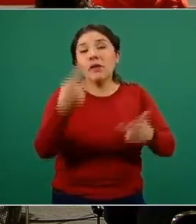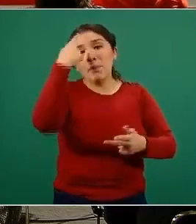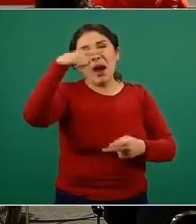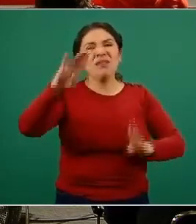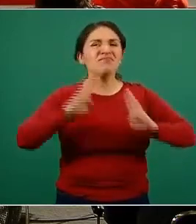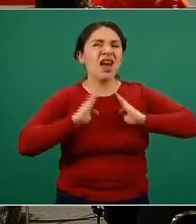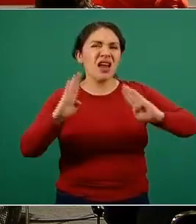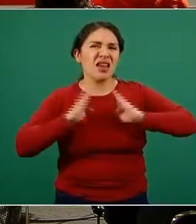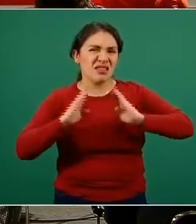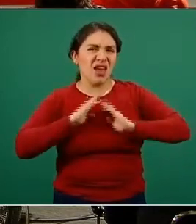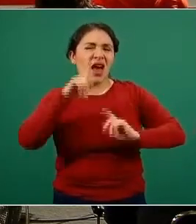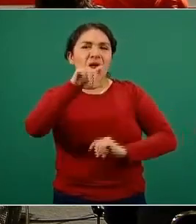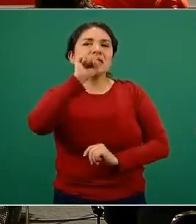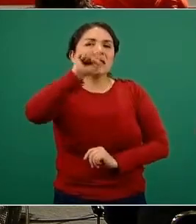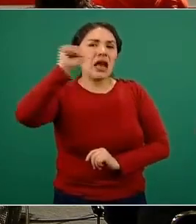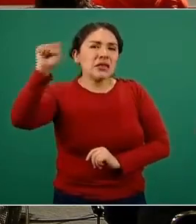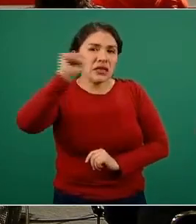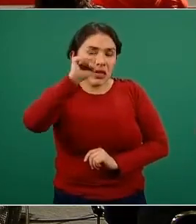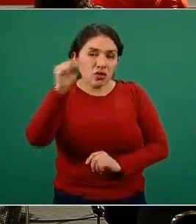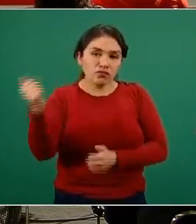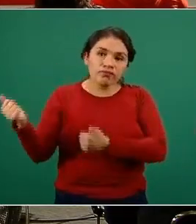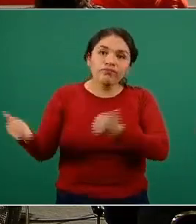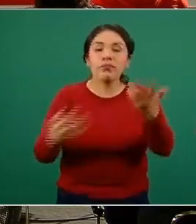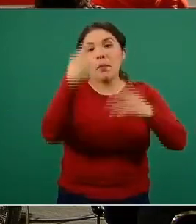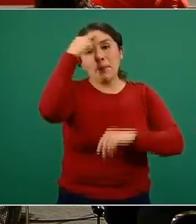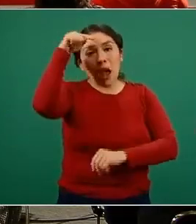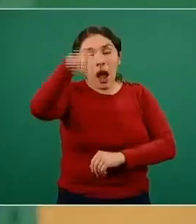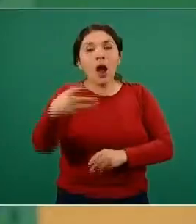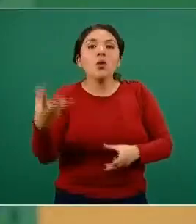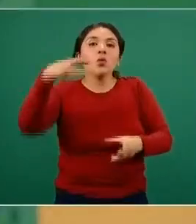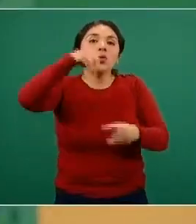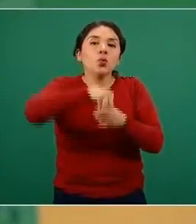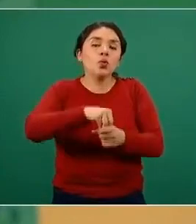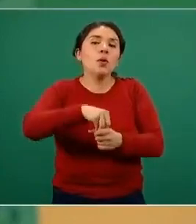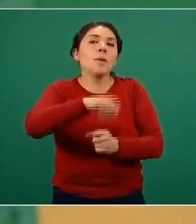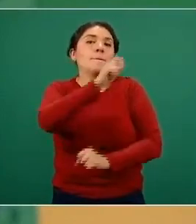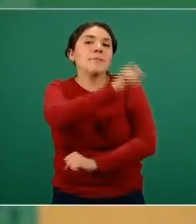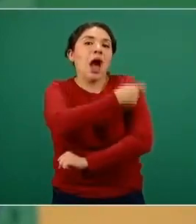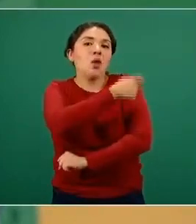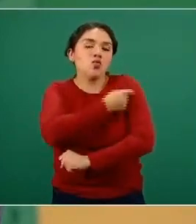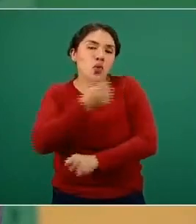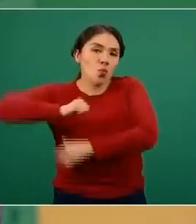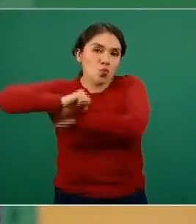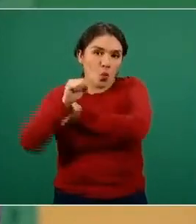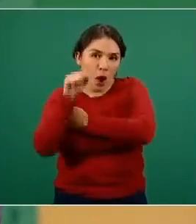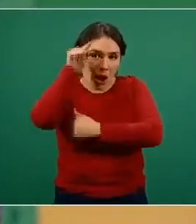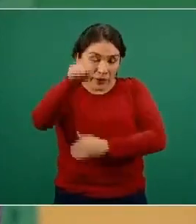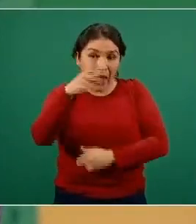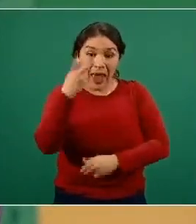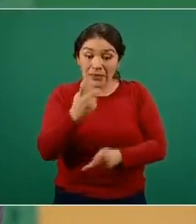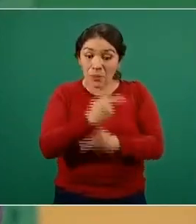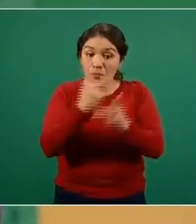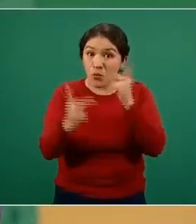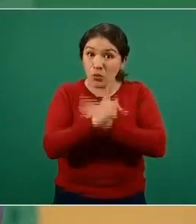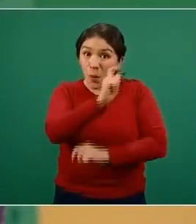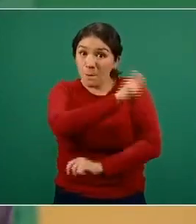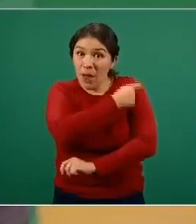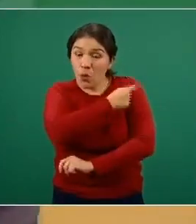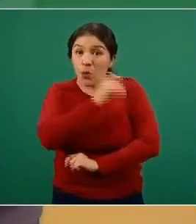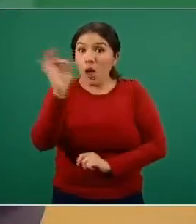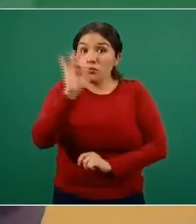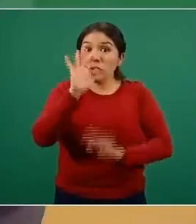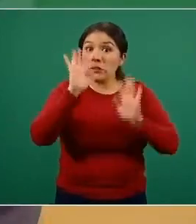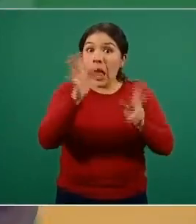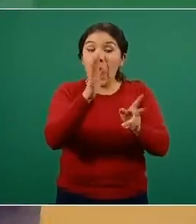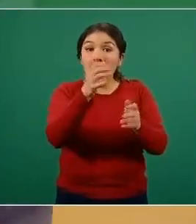militares en Saltillo, Coahuila, para alojar temporalmente el producto. El producto, una vez que se